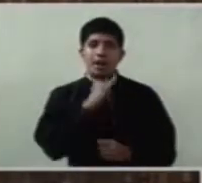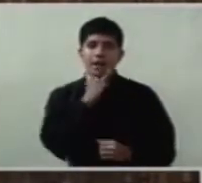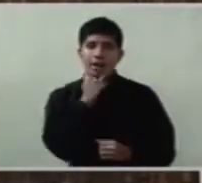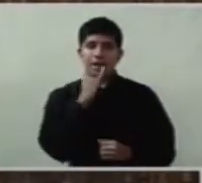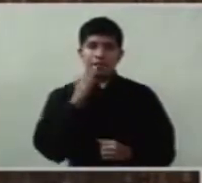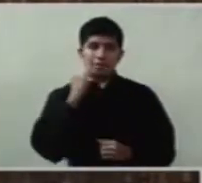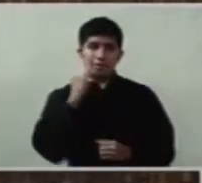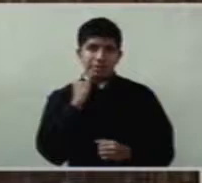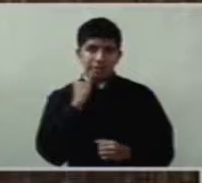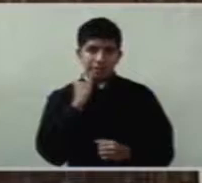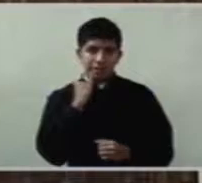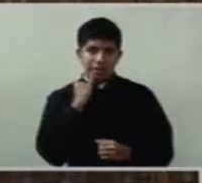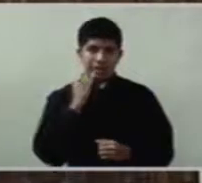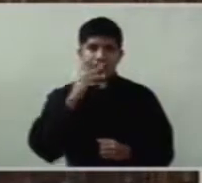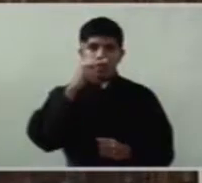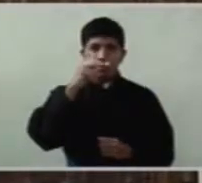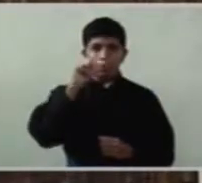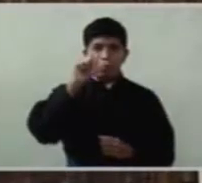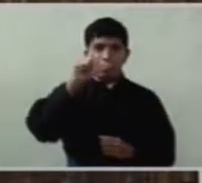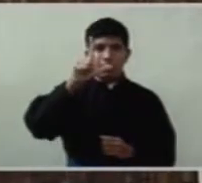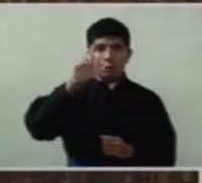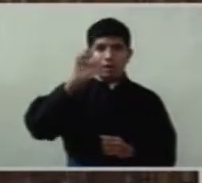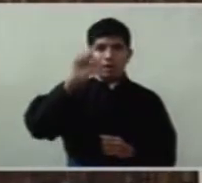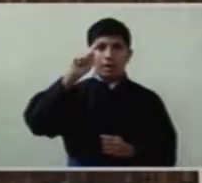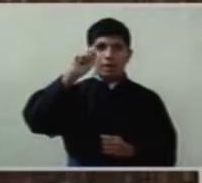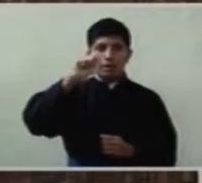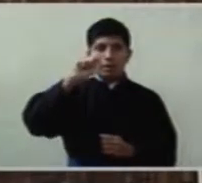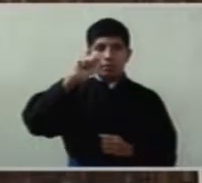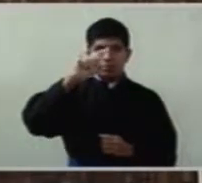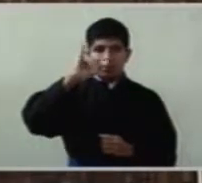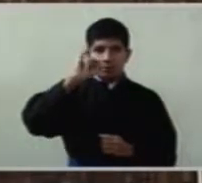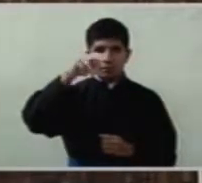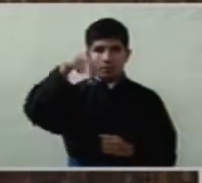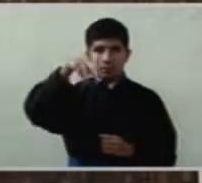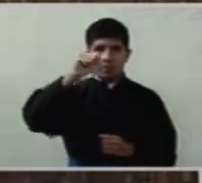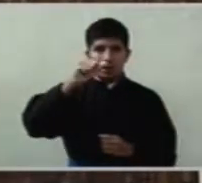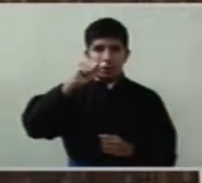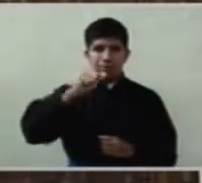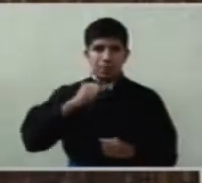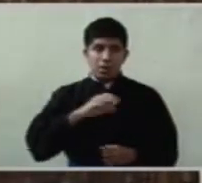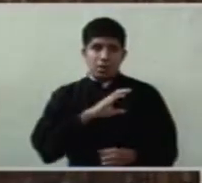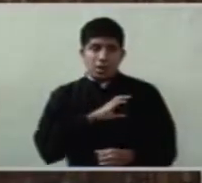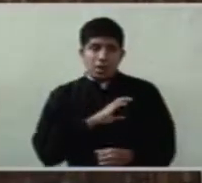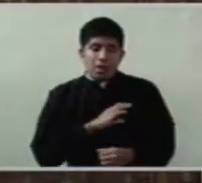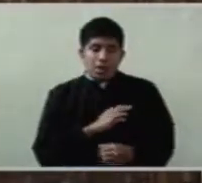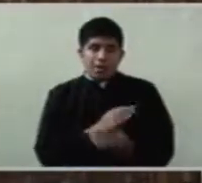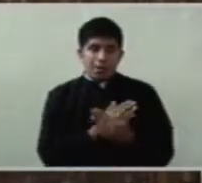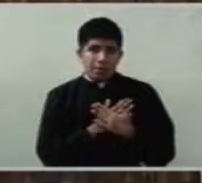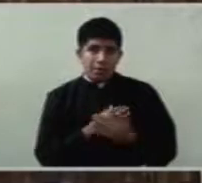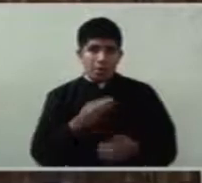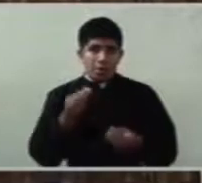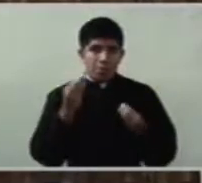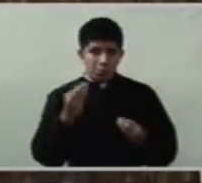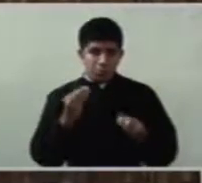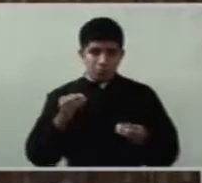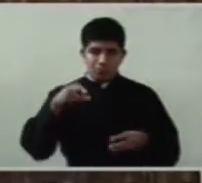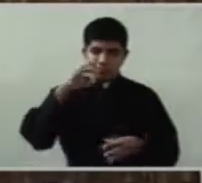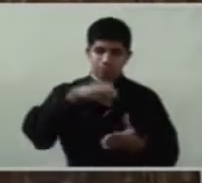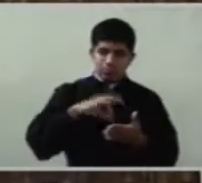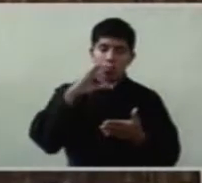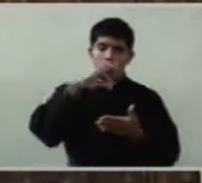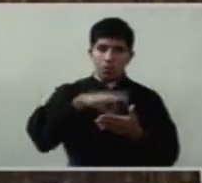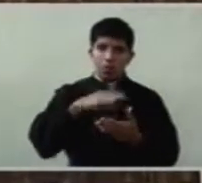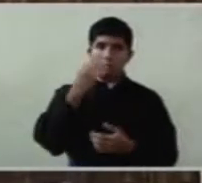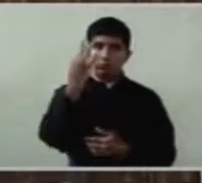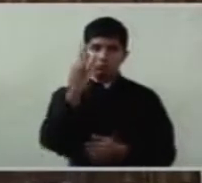Palestina, se aprecia mucho el cultivo de tres frutas, la